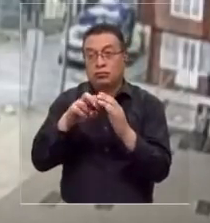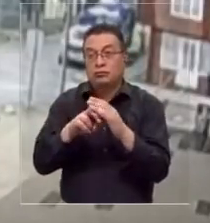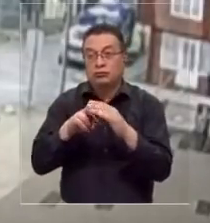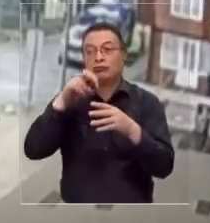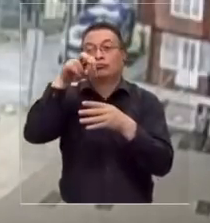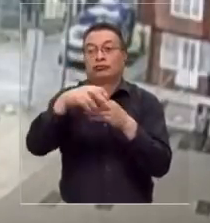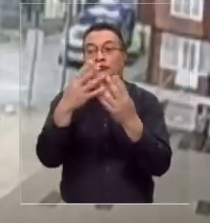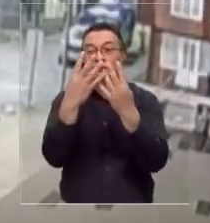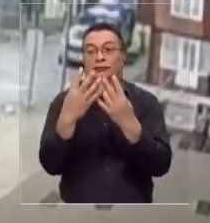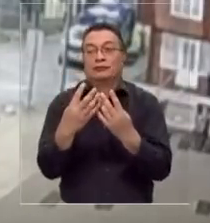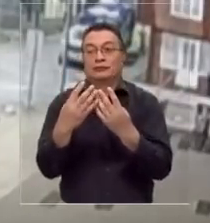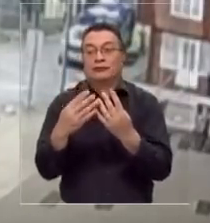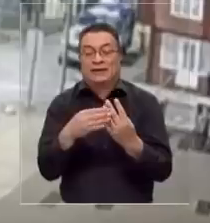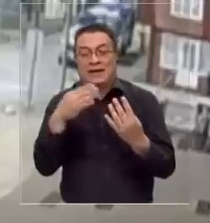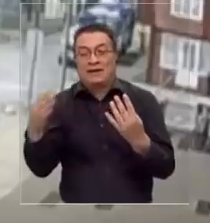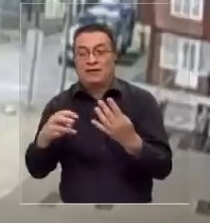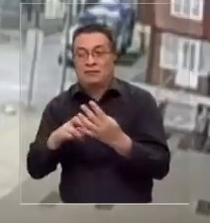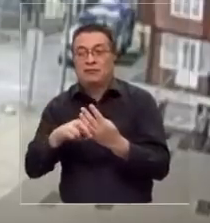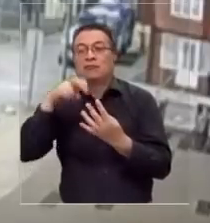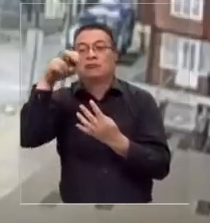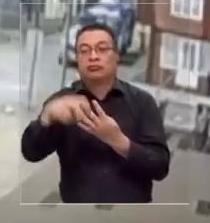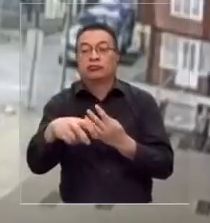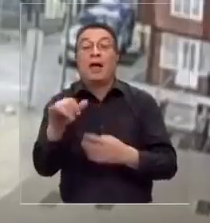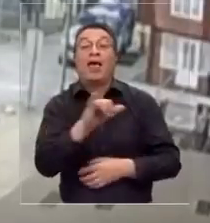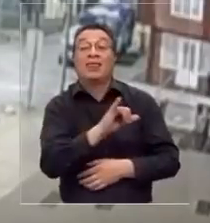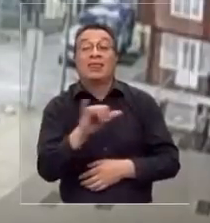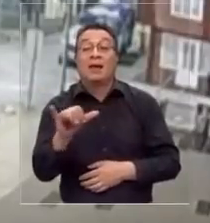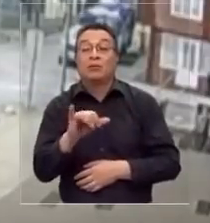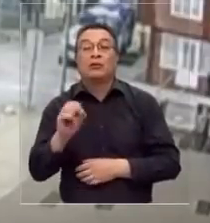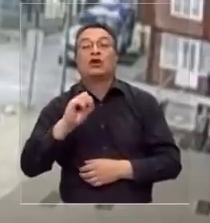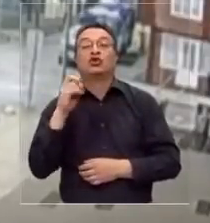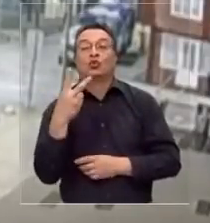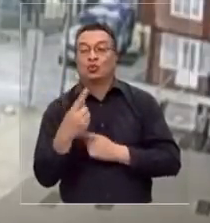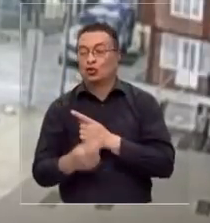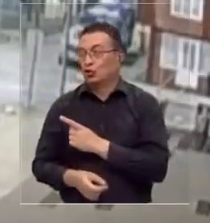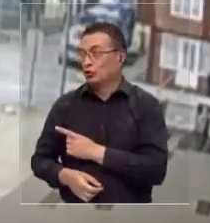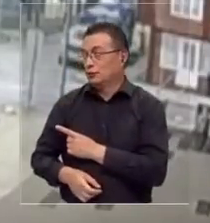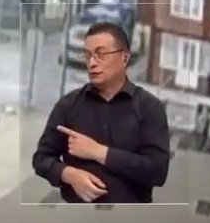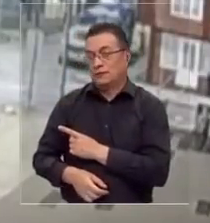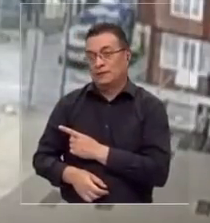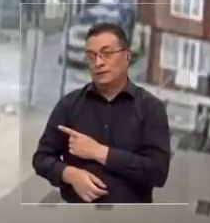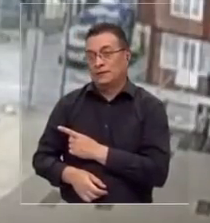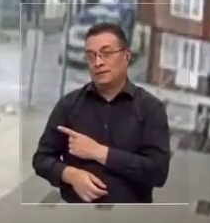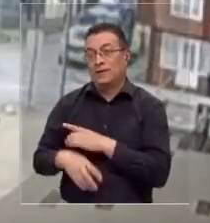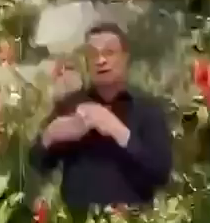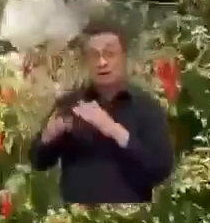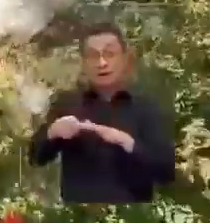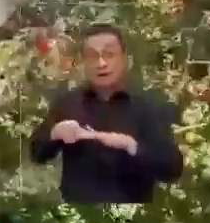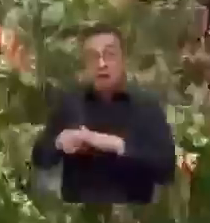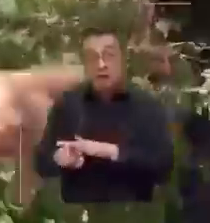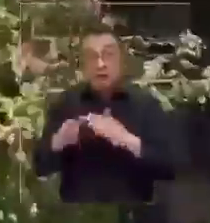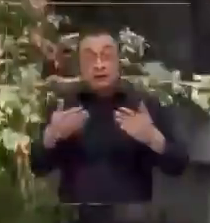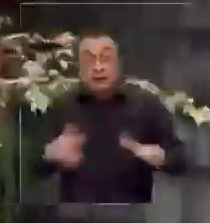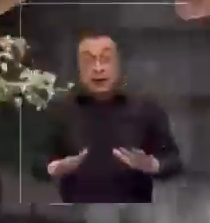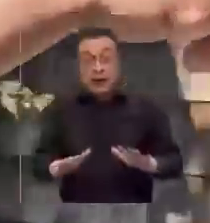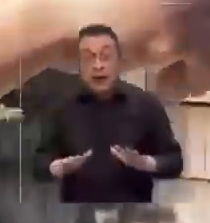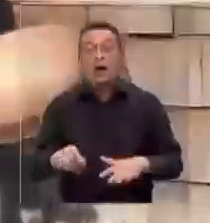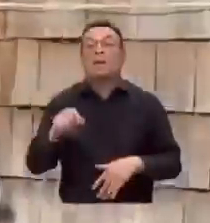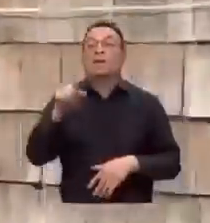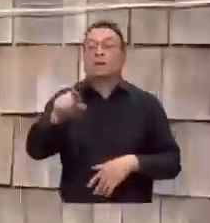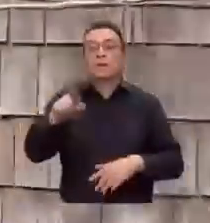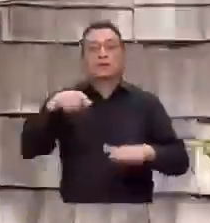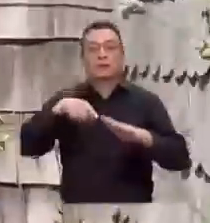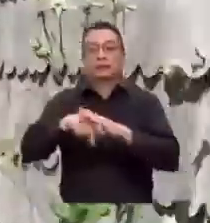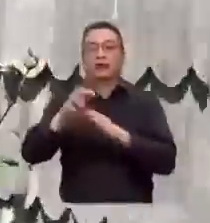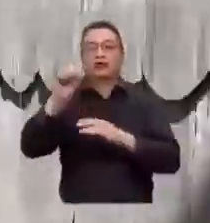pequeña cerca que está al costado de la entrada. Más tarde lo hace el segundo. Una vez en el interior. Y trepan hasta